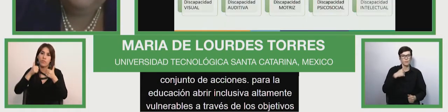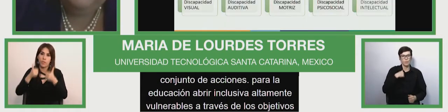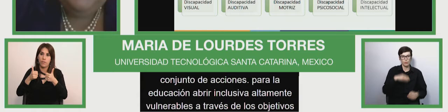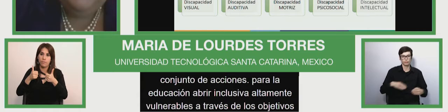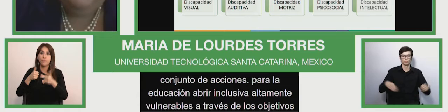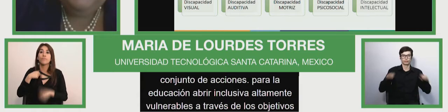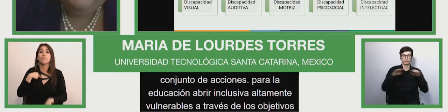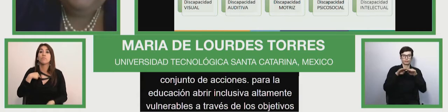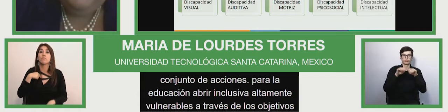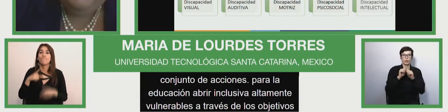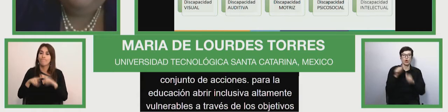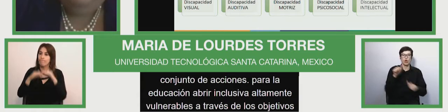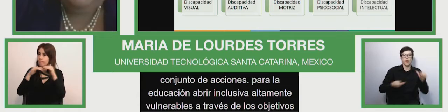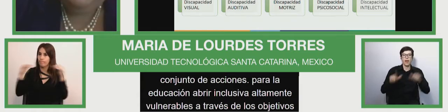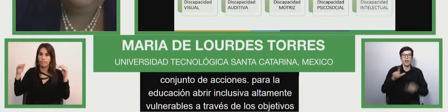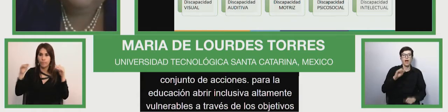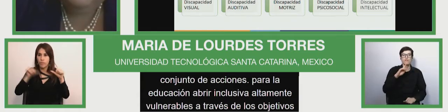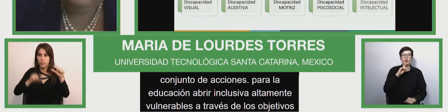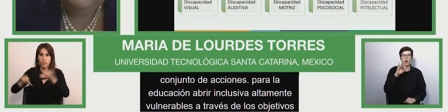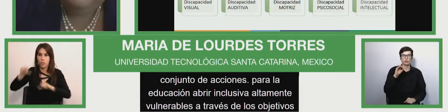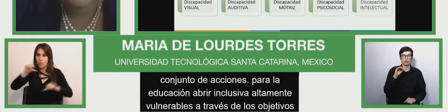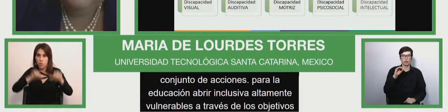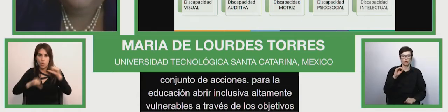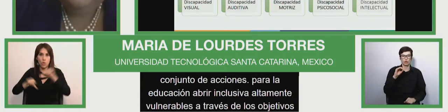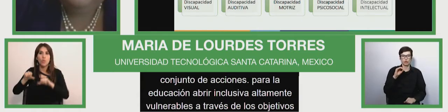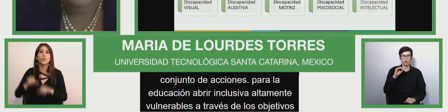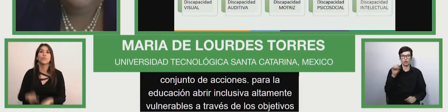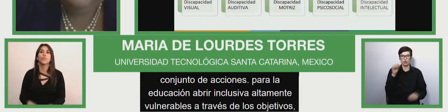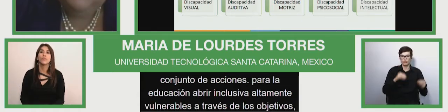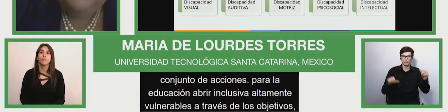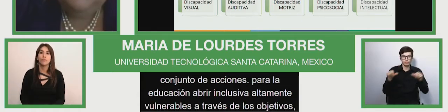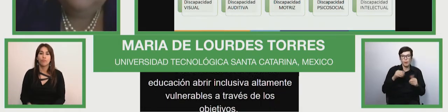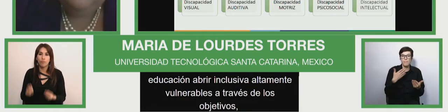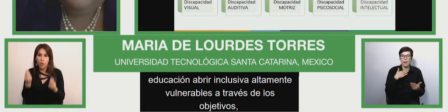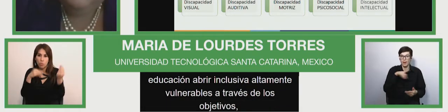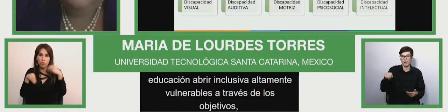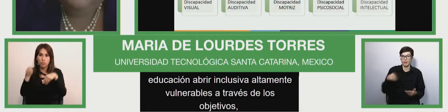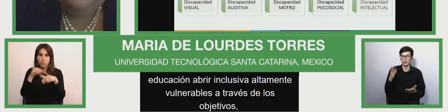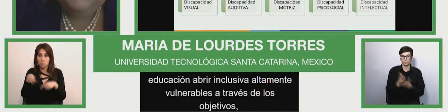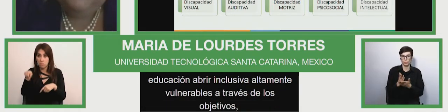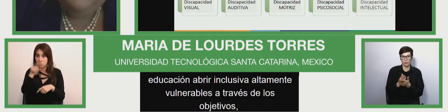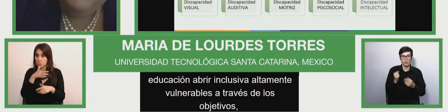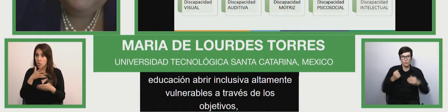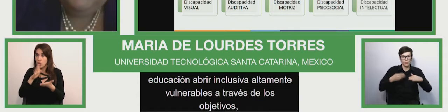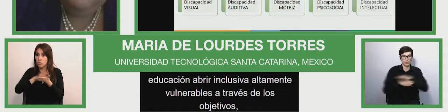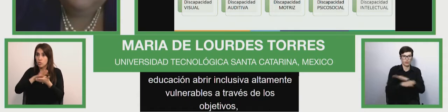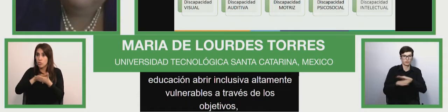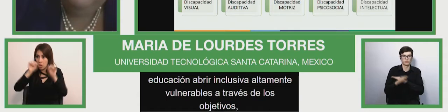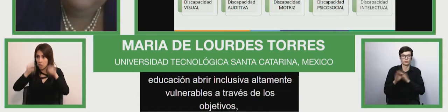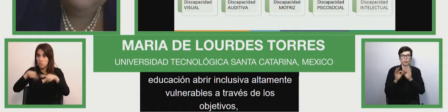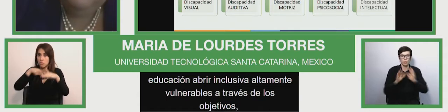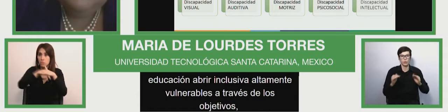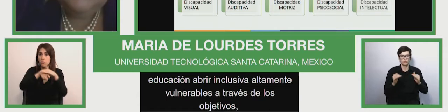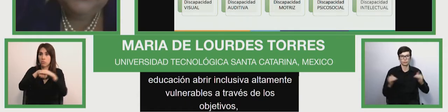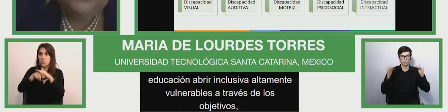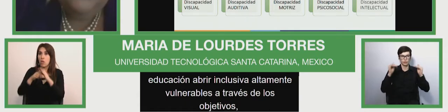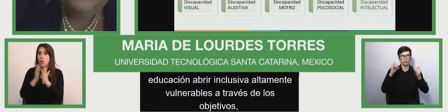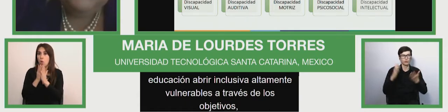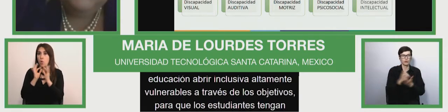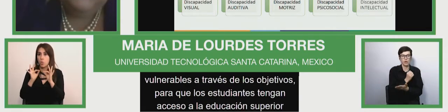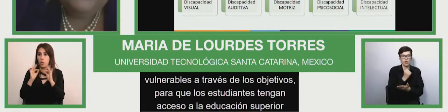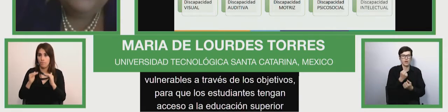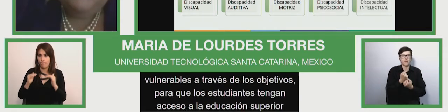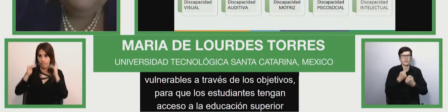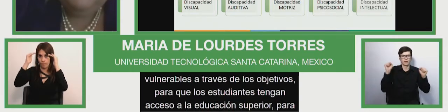laboratorio DIA para que los estudiantes tengan acceso a la educación superior para que logren concluir con éxito